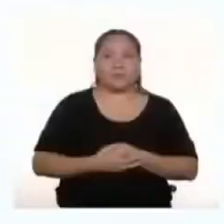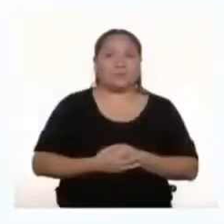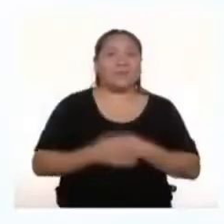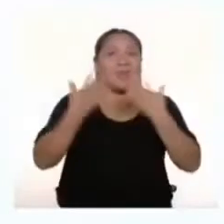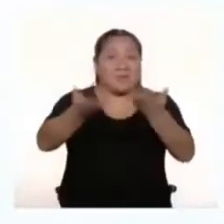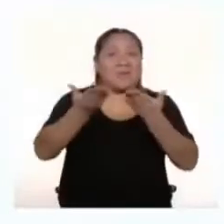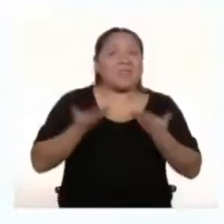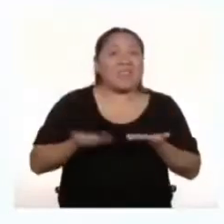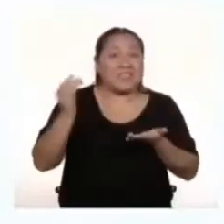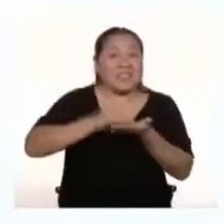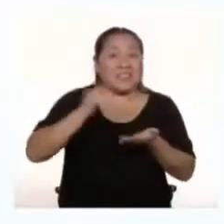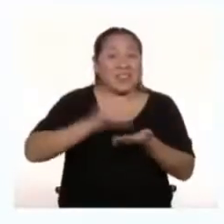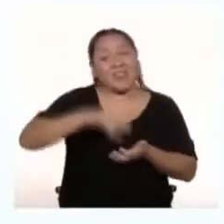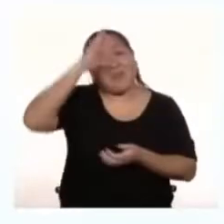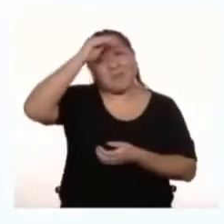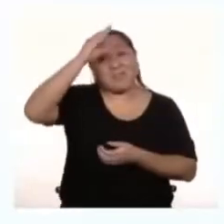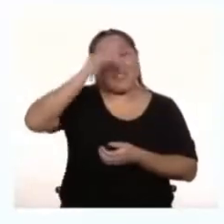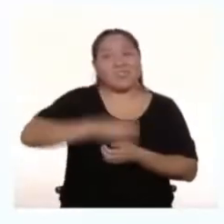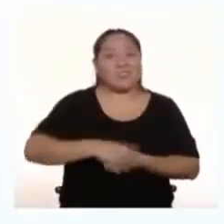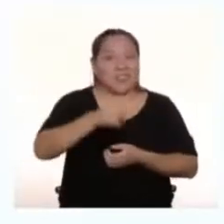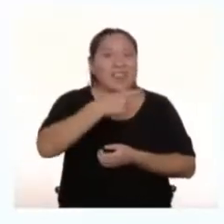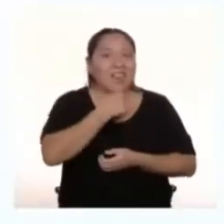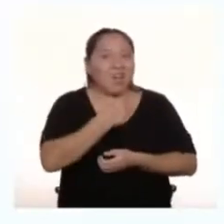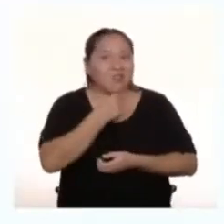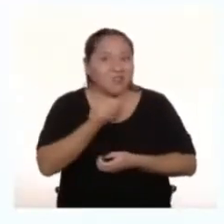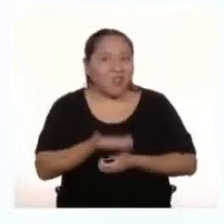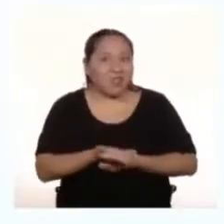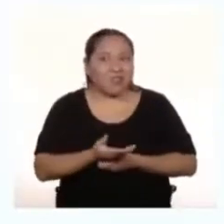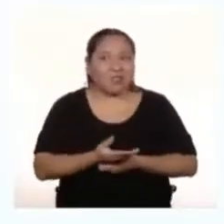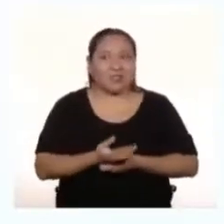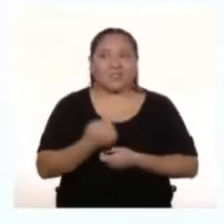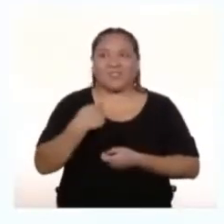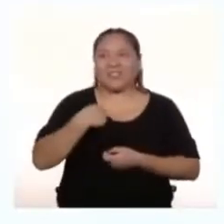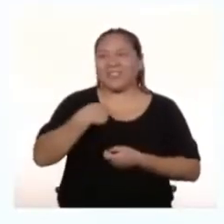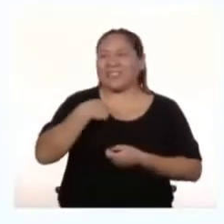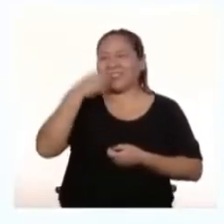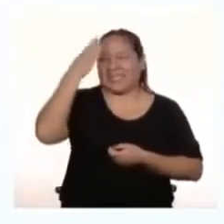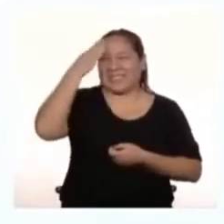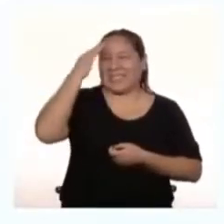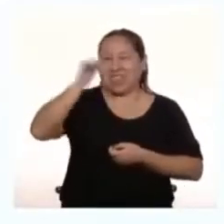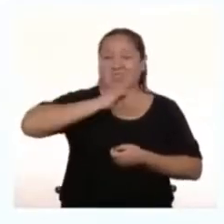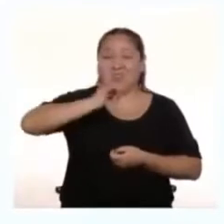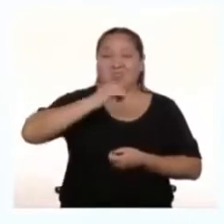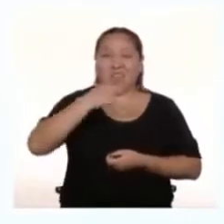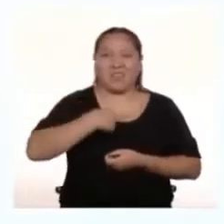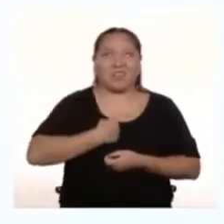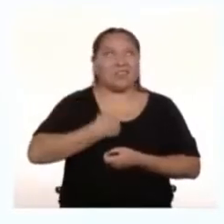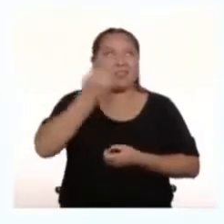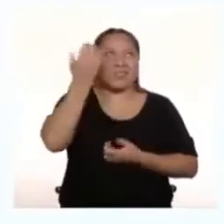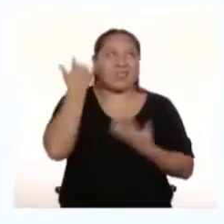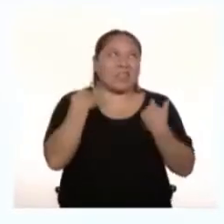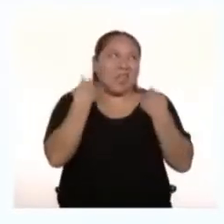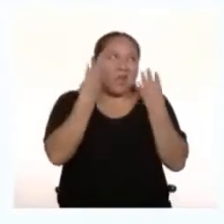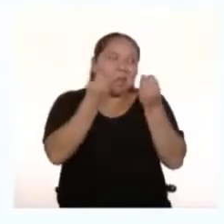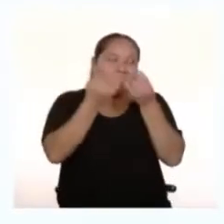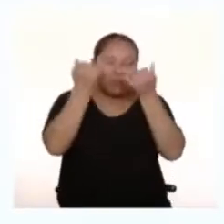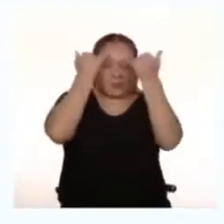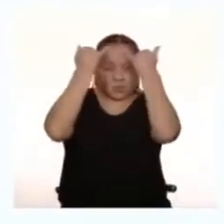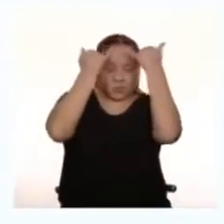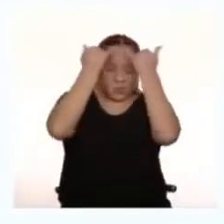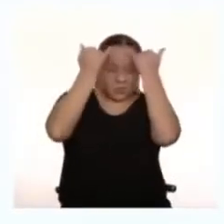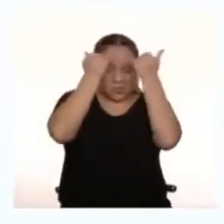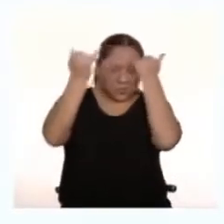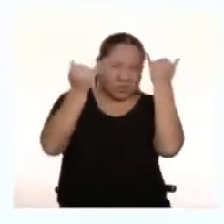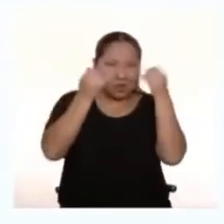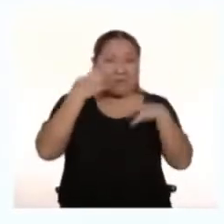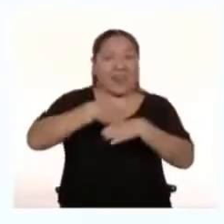Bienvenidos de vuelta Chicos y chicas ¿Qué les pareció? Yo sé que al igual que yo Ya deben tener Mil y una ideas En la cabeza Para crear Sus